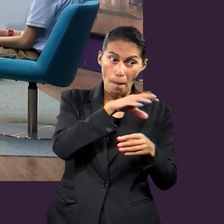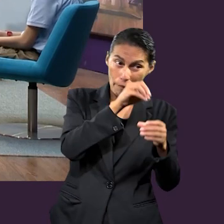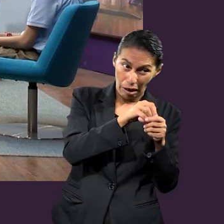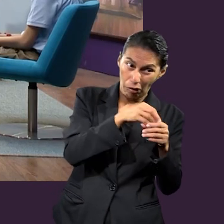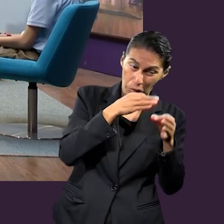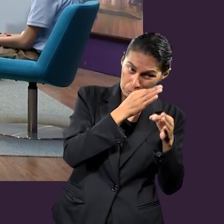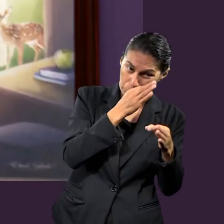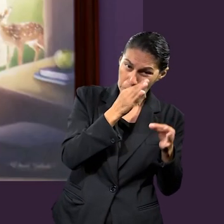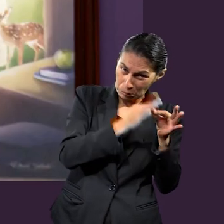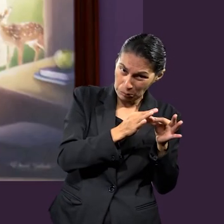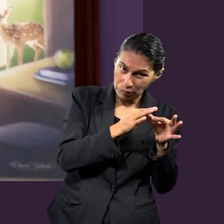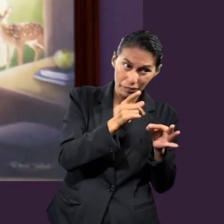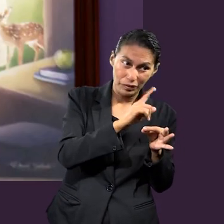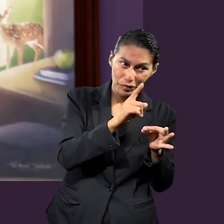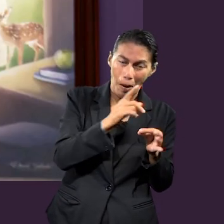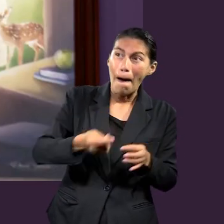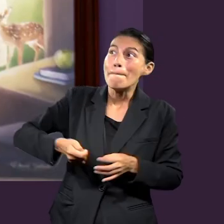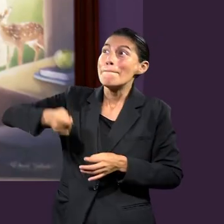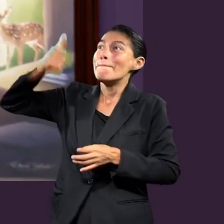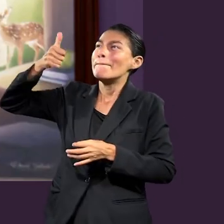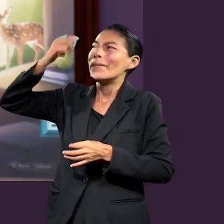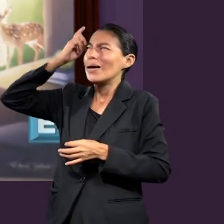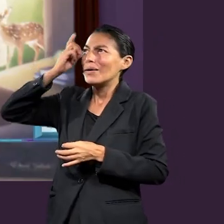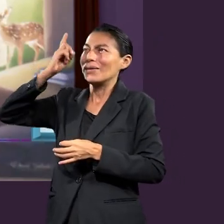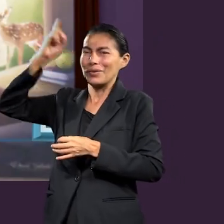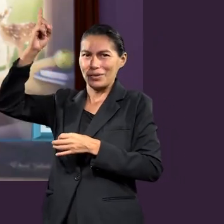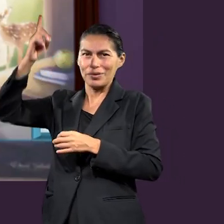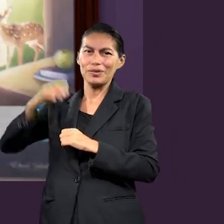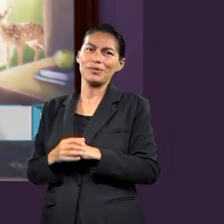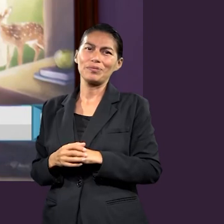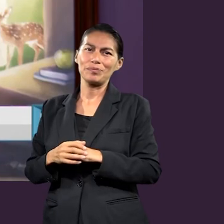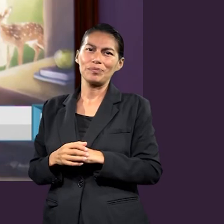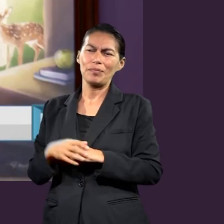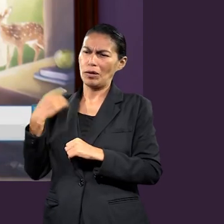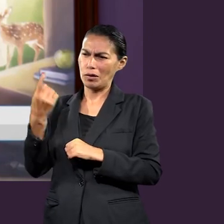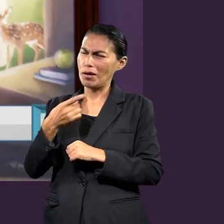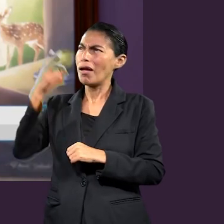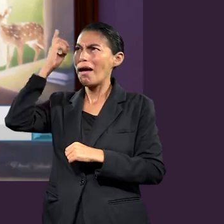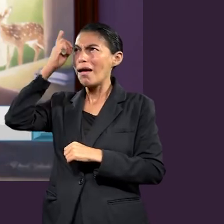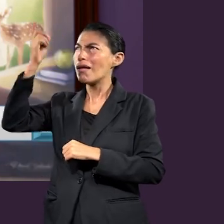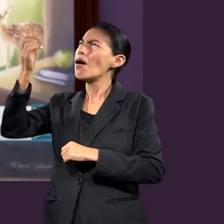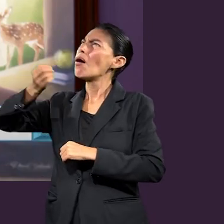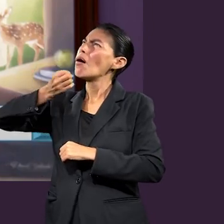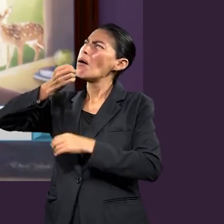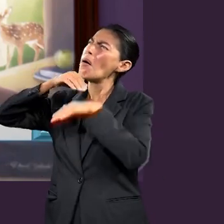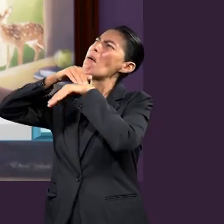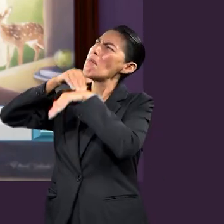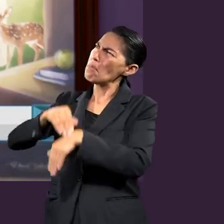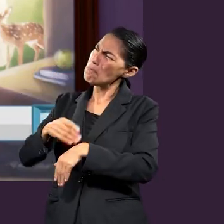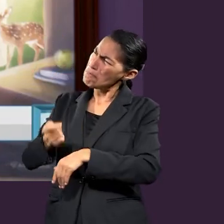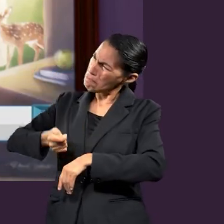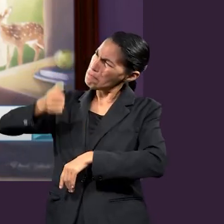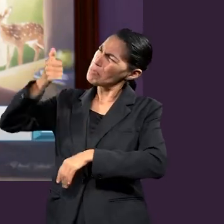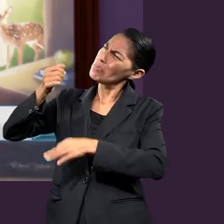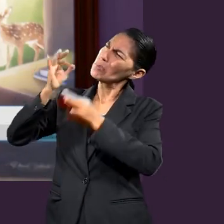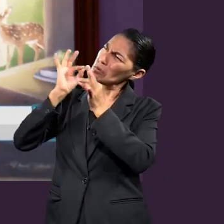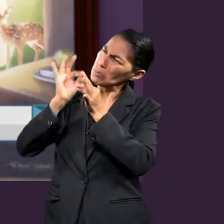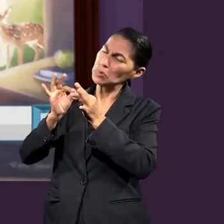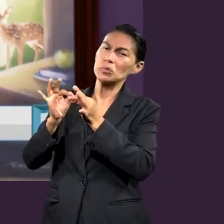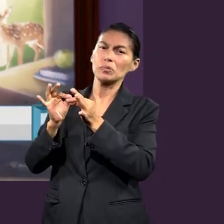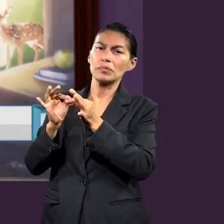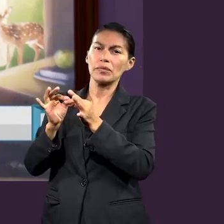pero esa obediencia no debe ser absoluta. Porque en primer lugar está Dios y lo que nos ha dejado. Entonces, pues Dios también